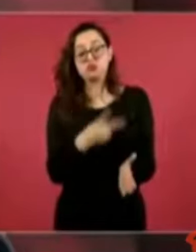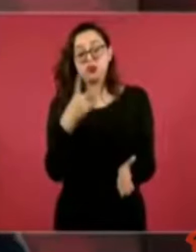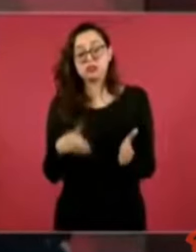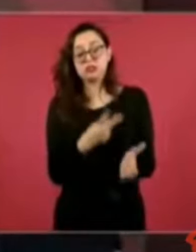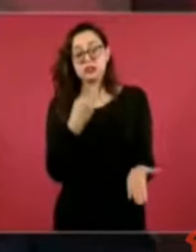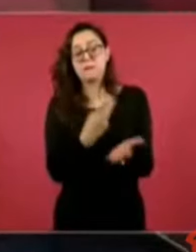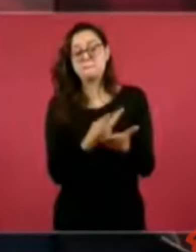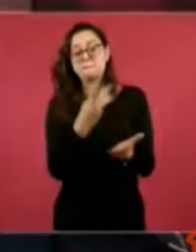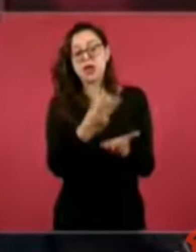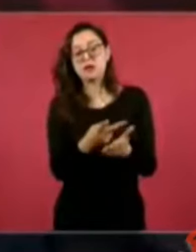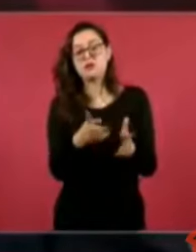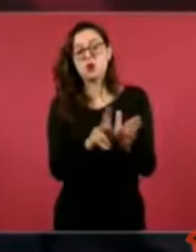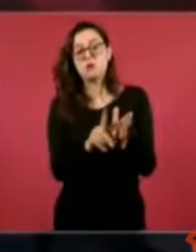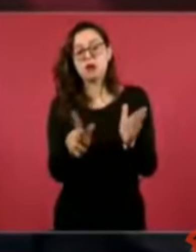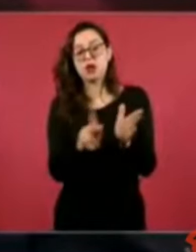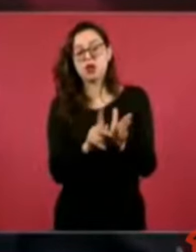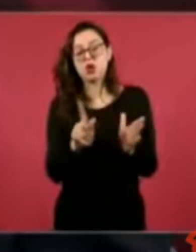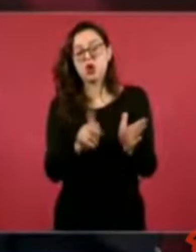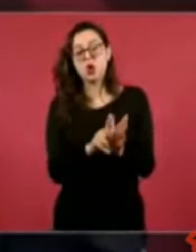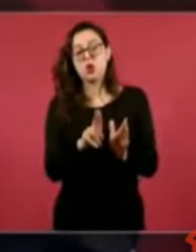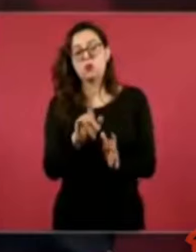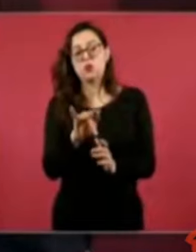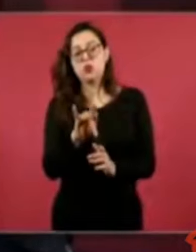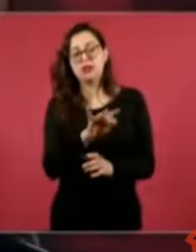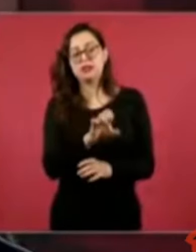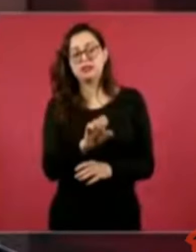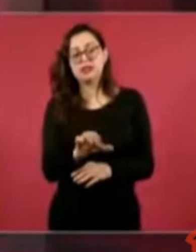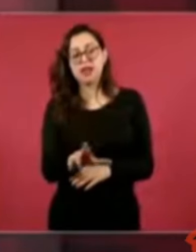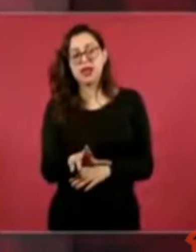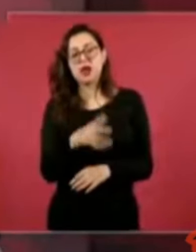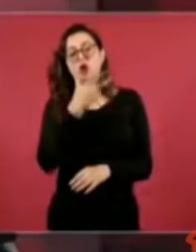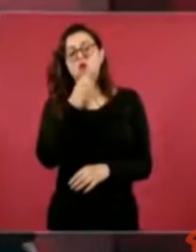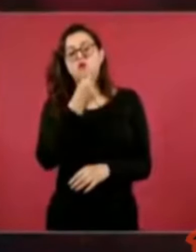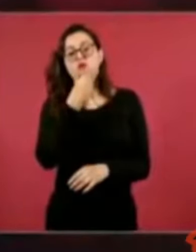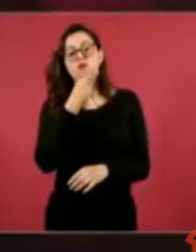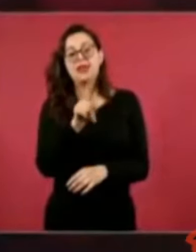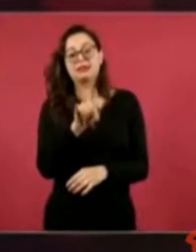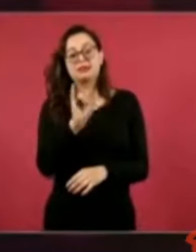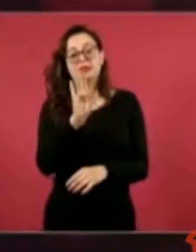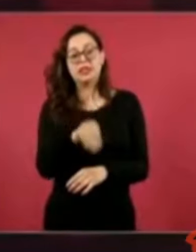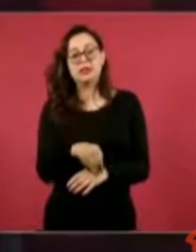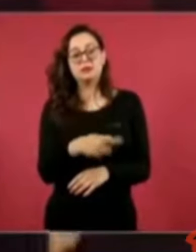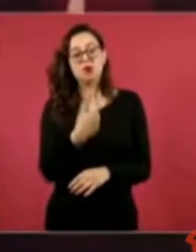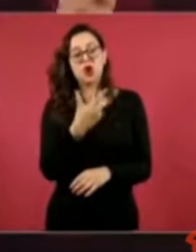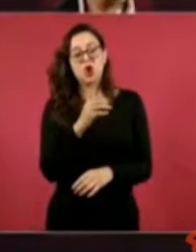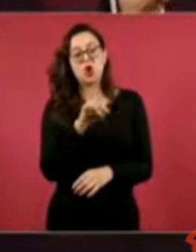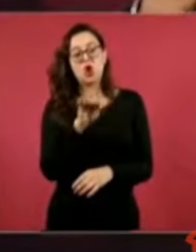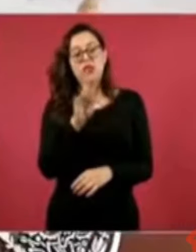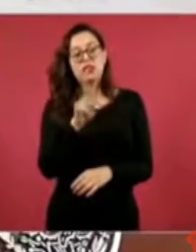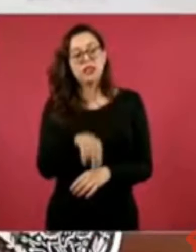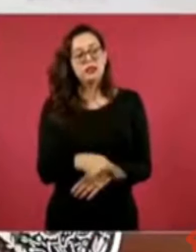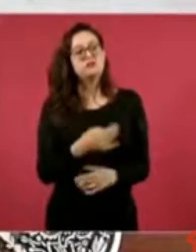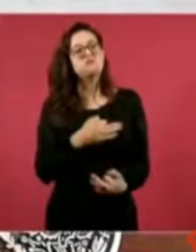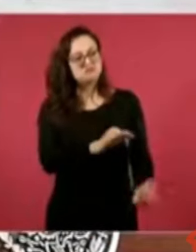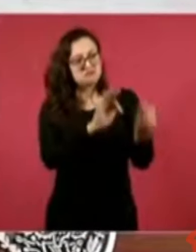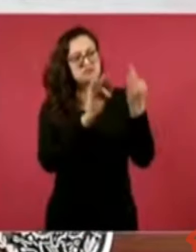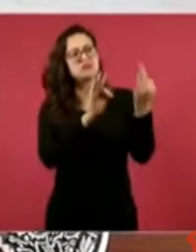con el publisher de México. A ver, ¿dónde están tus pruebas?